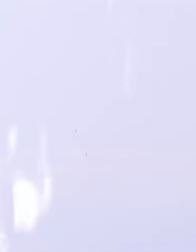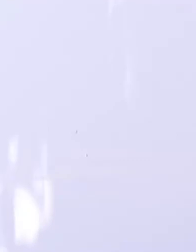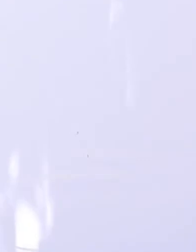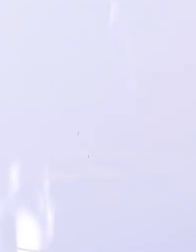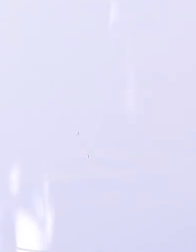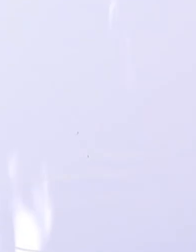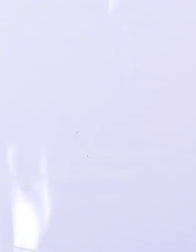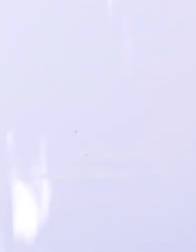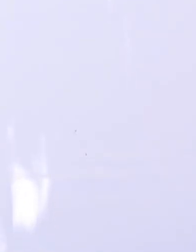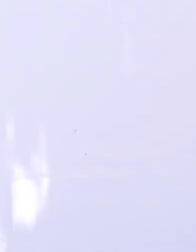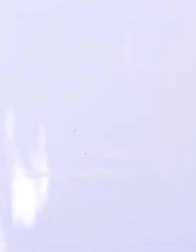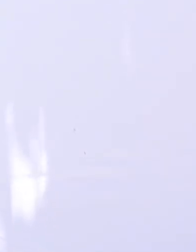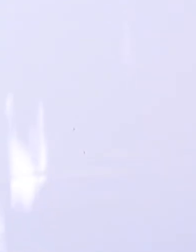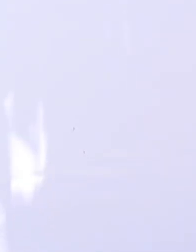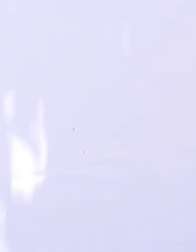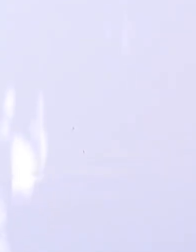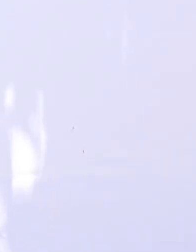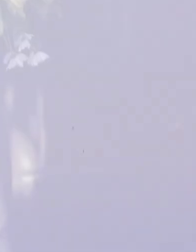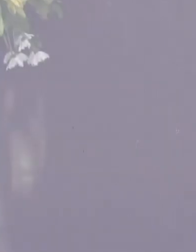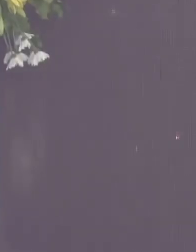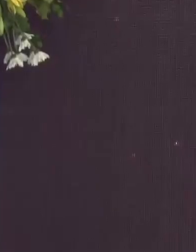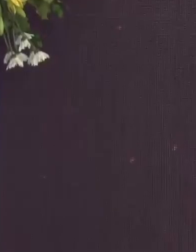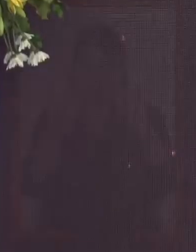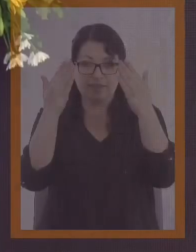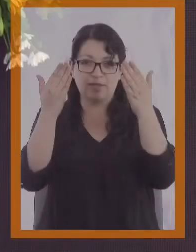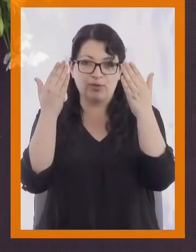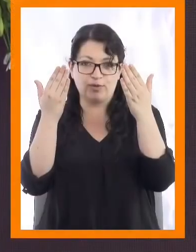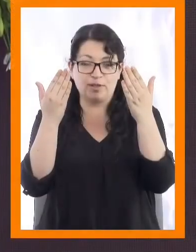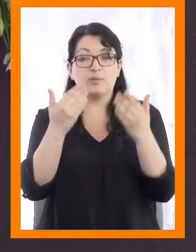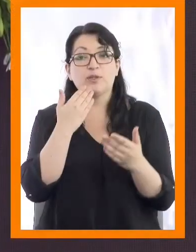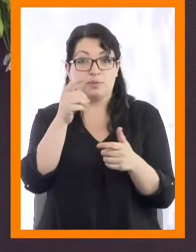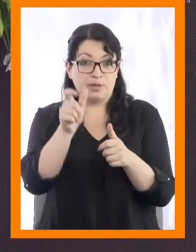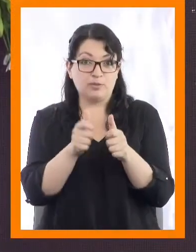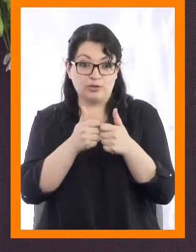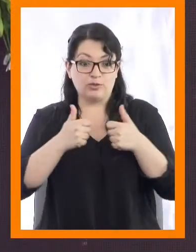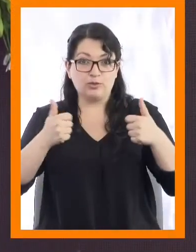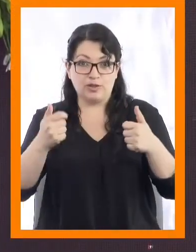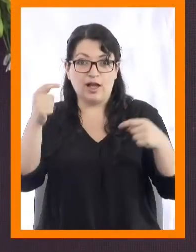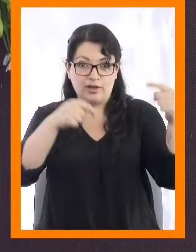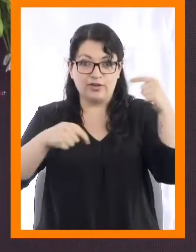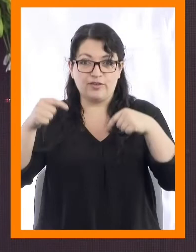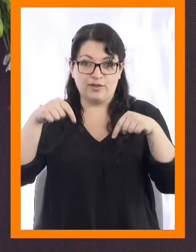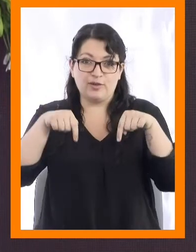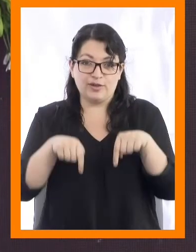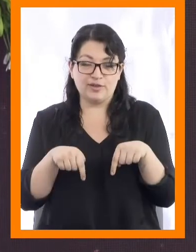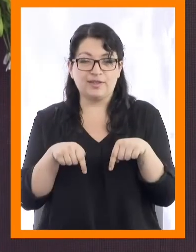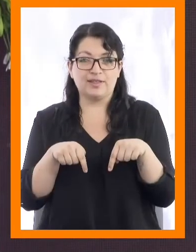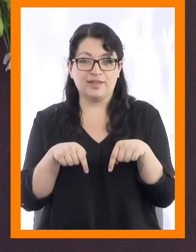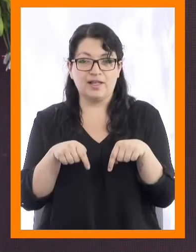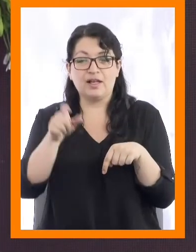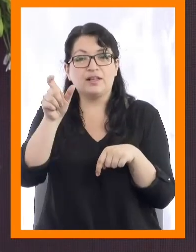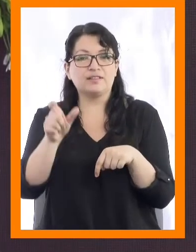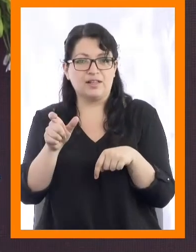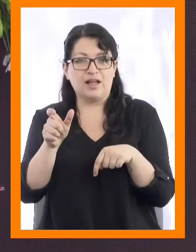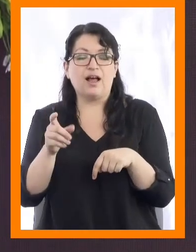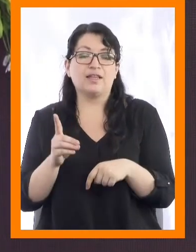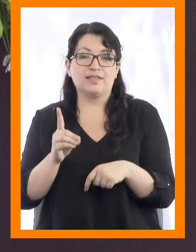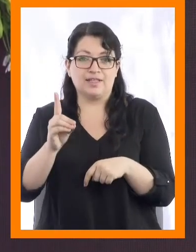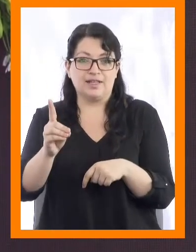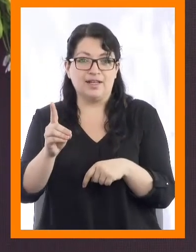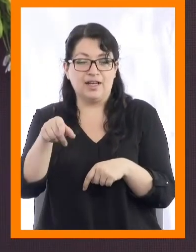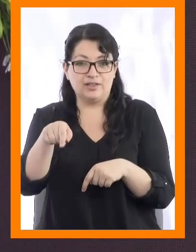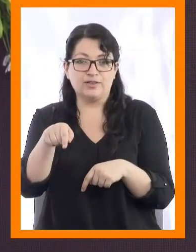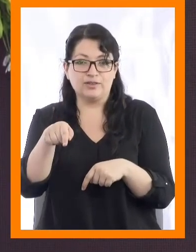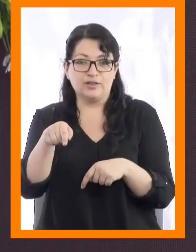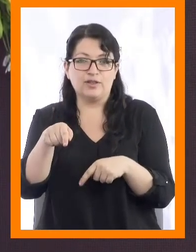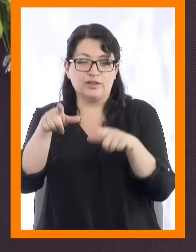lengua de señas. Saludamos a las autoridades que nos acompañan en esta ocasión, al señor decano de